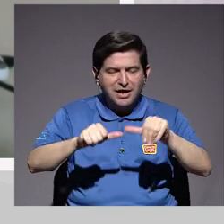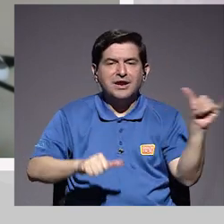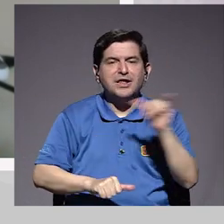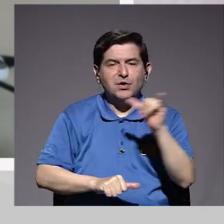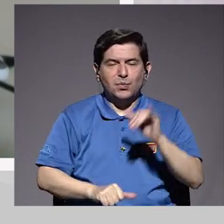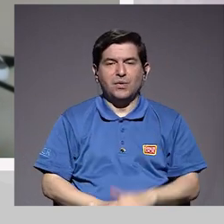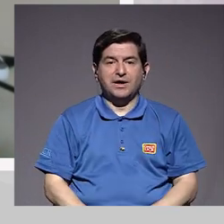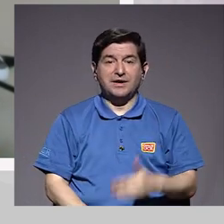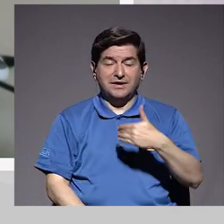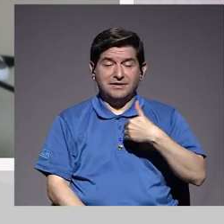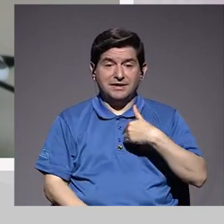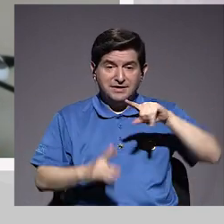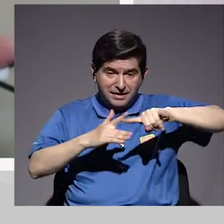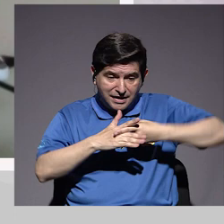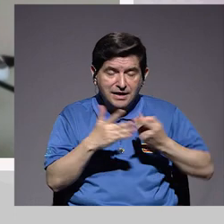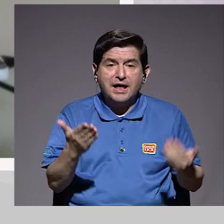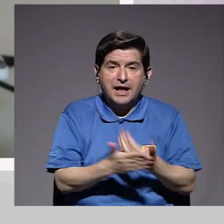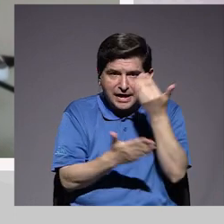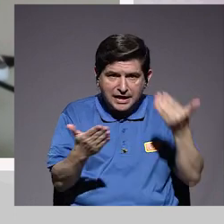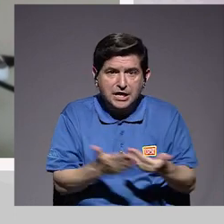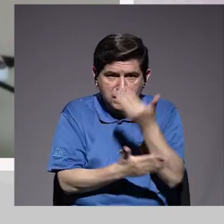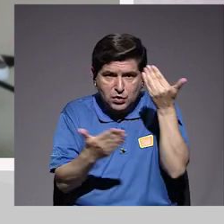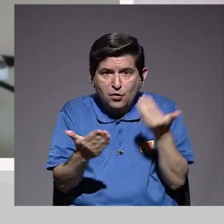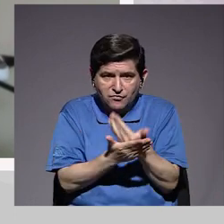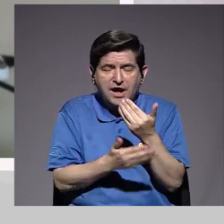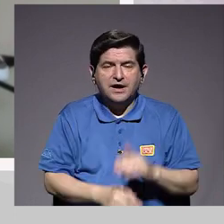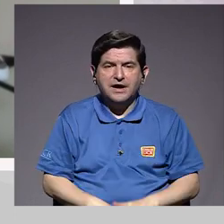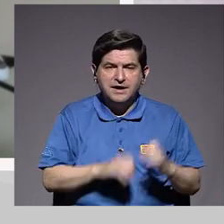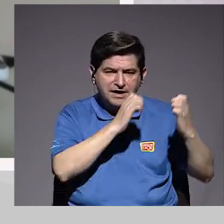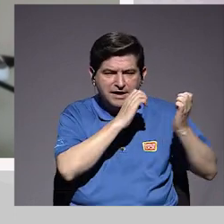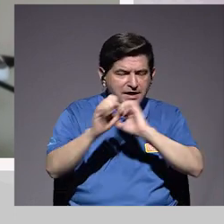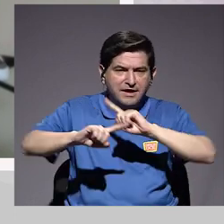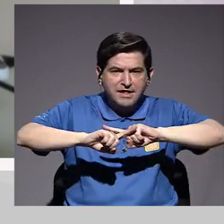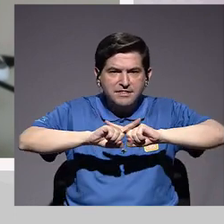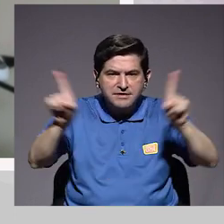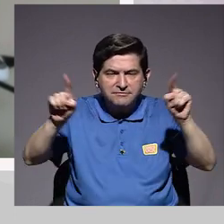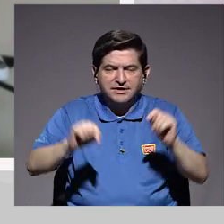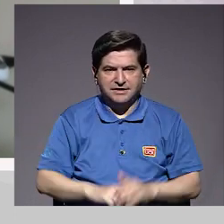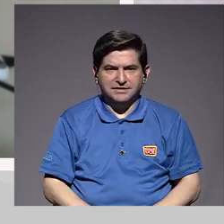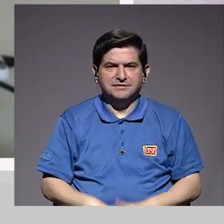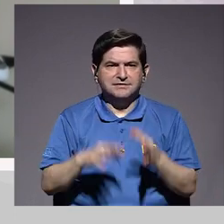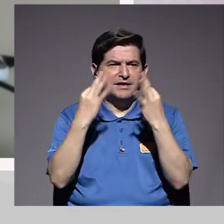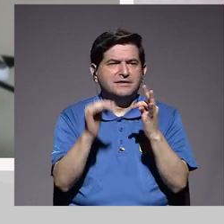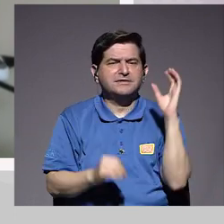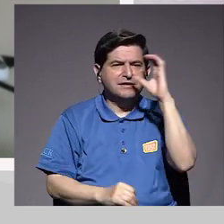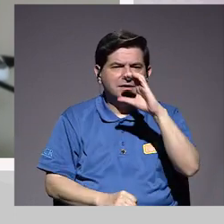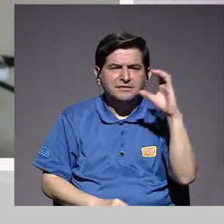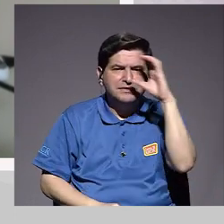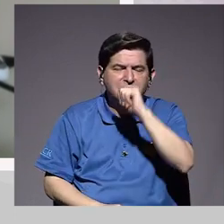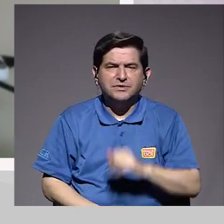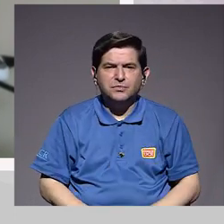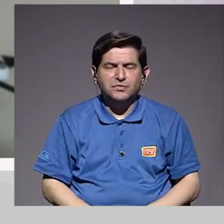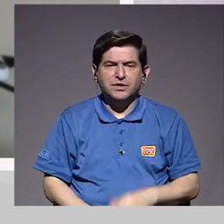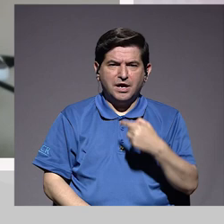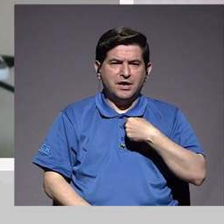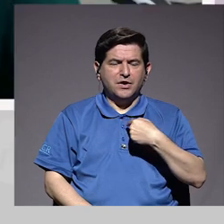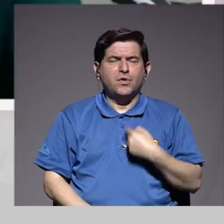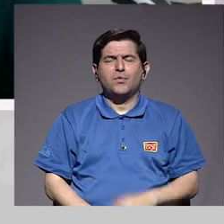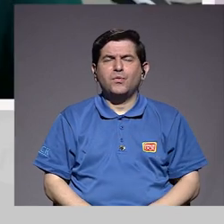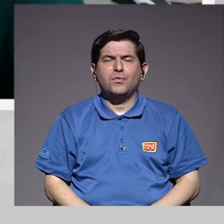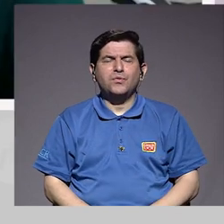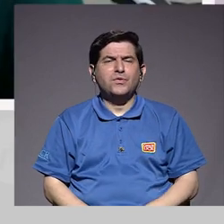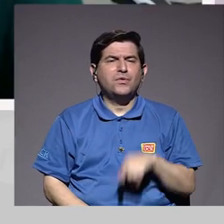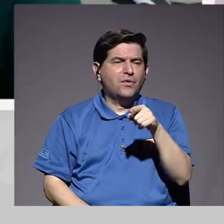que comenzar a innovar, pues, estrategias diferentes, ¿verdad? Estrategias para buscar cómo desahogar o cómo buscar válvulas de escape.